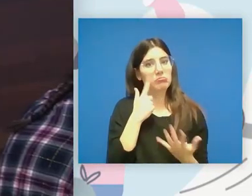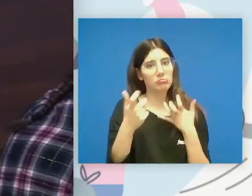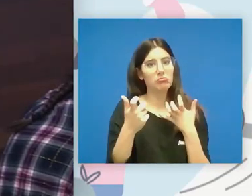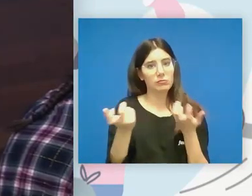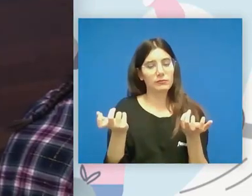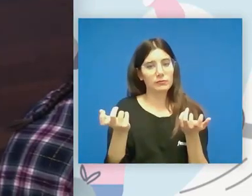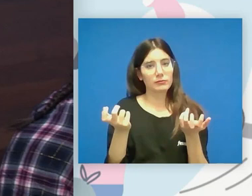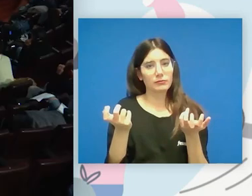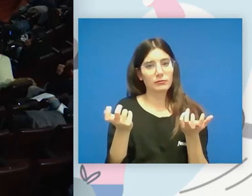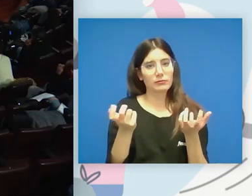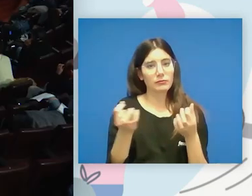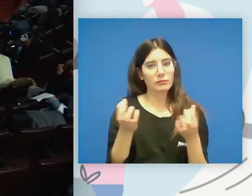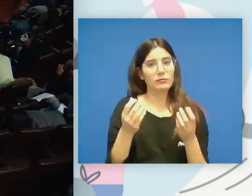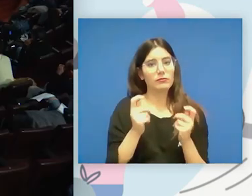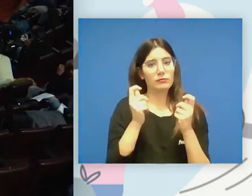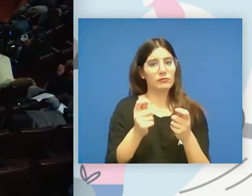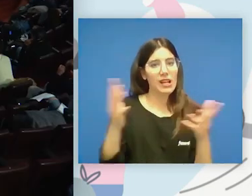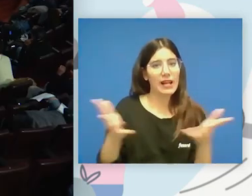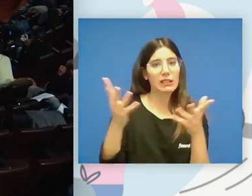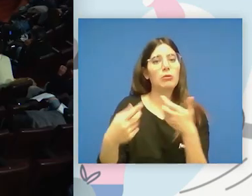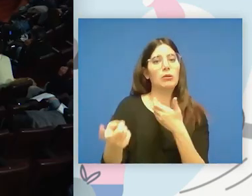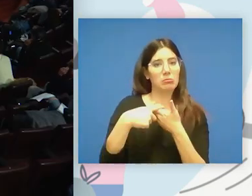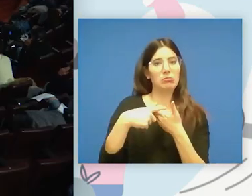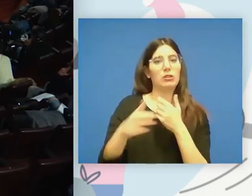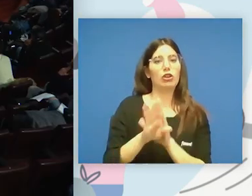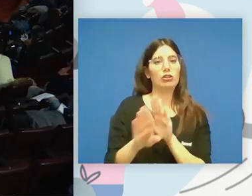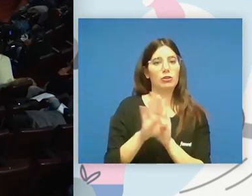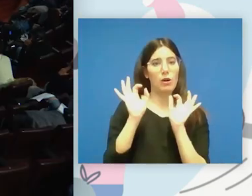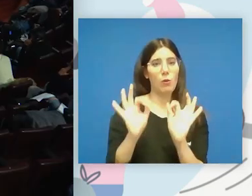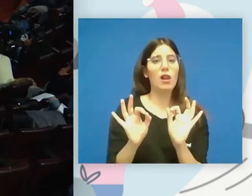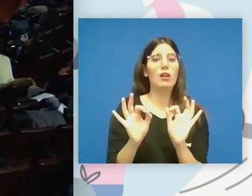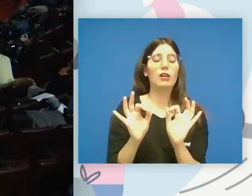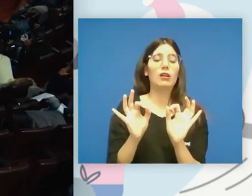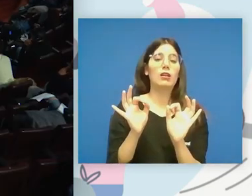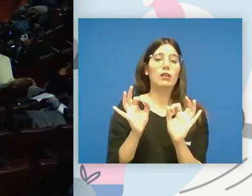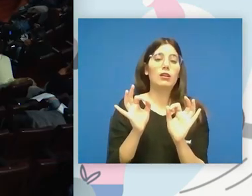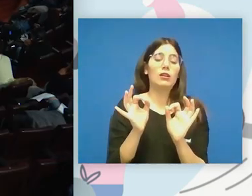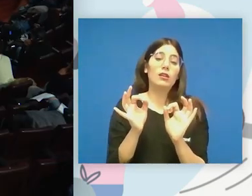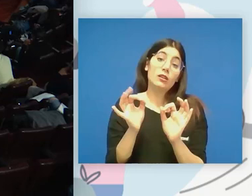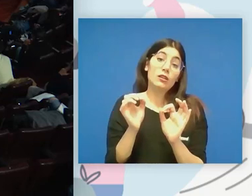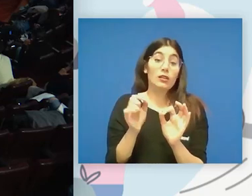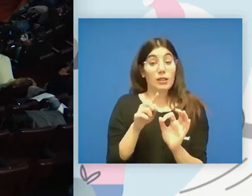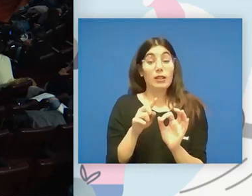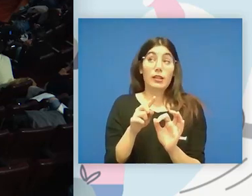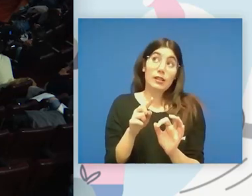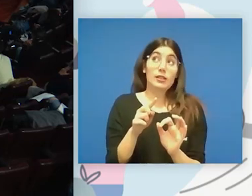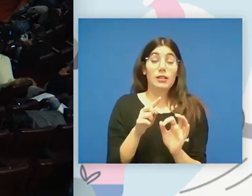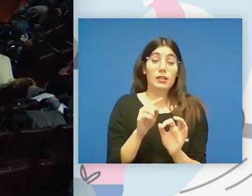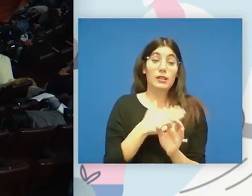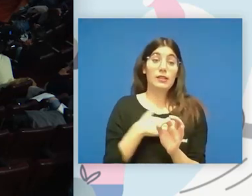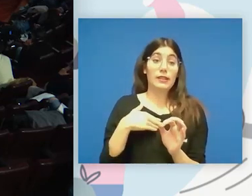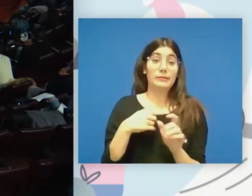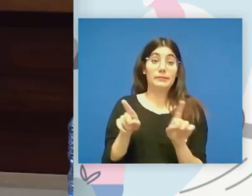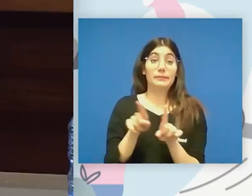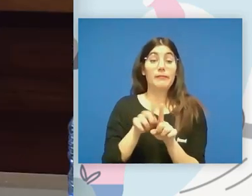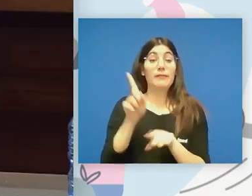se tiene actividad y os animamos a que sigáis practicándolo y en ese sentido pues podéis aspirar igual que